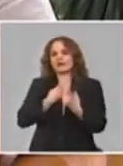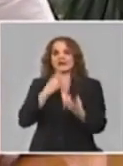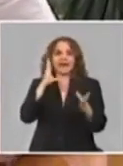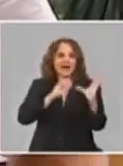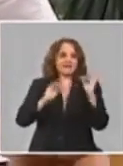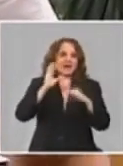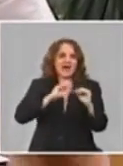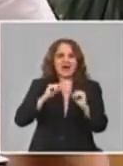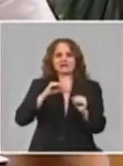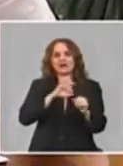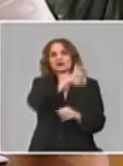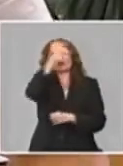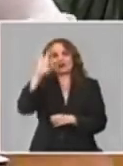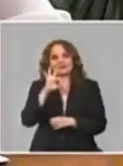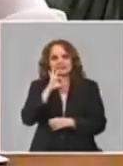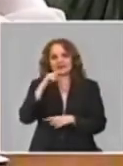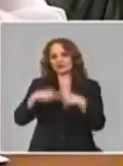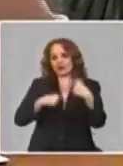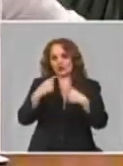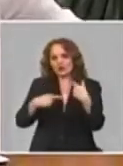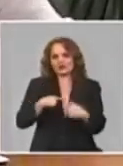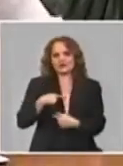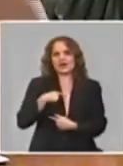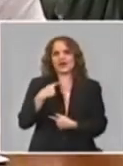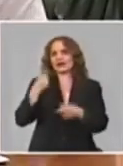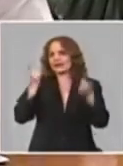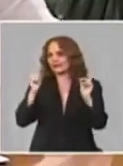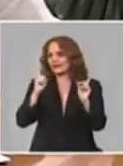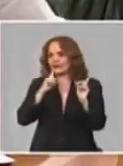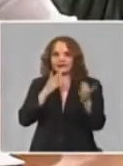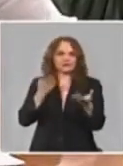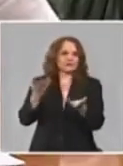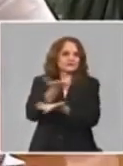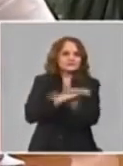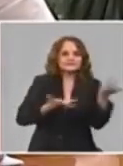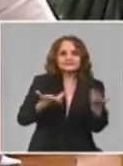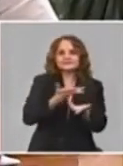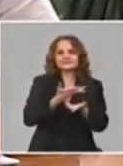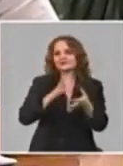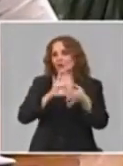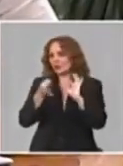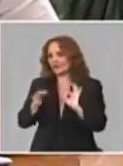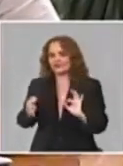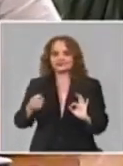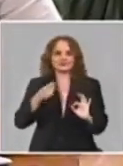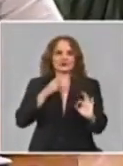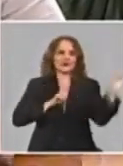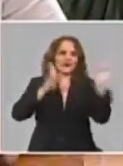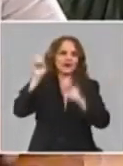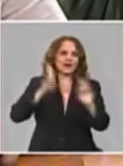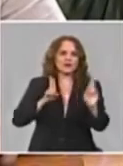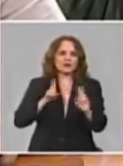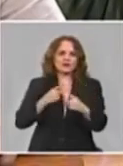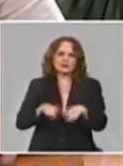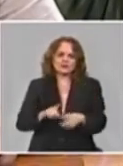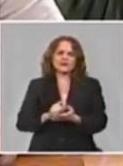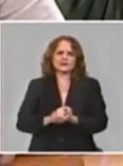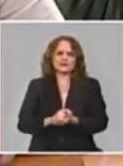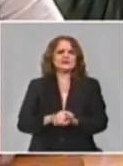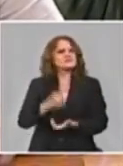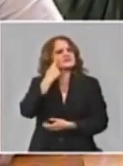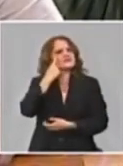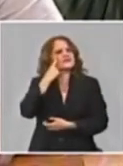pero no paramos de hablar de que tenemos todos los días toda hora muchas coordinaciones pero Randy yo creo que el